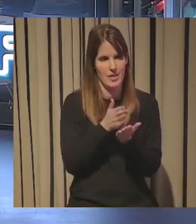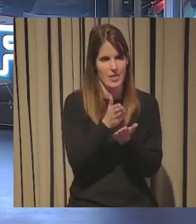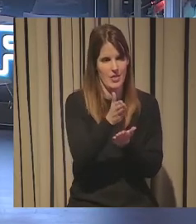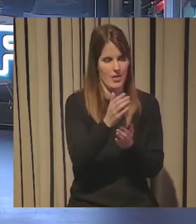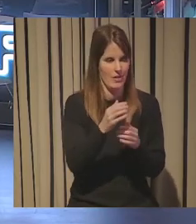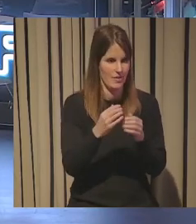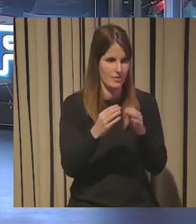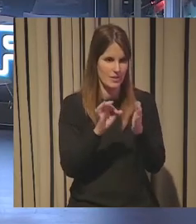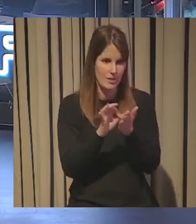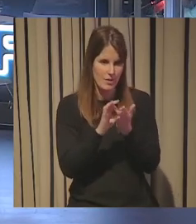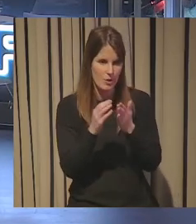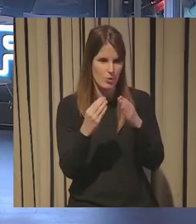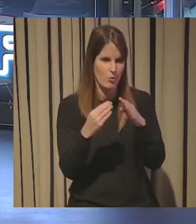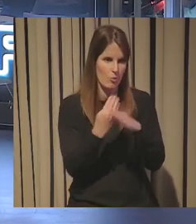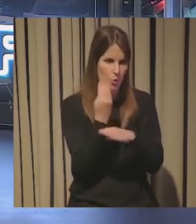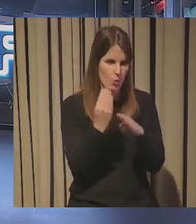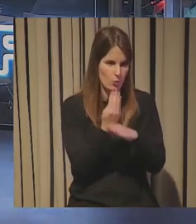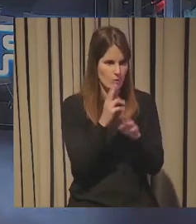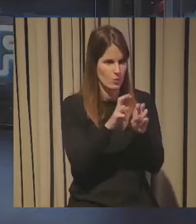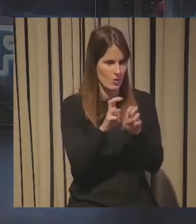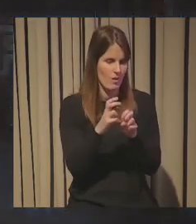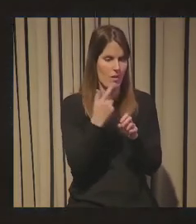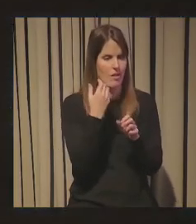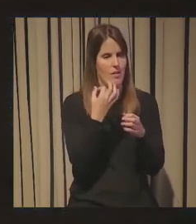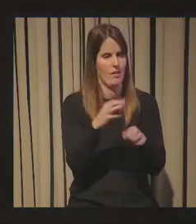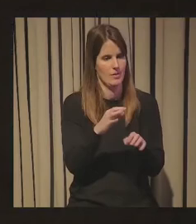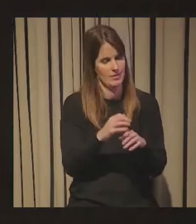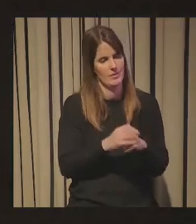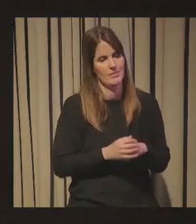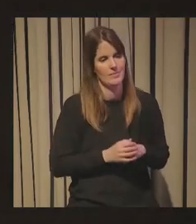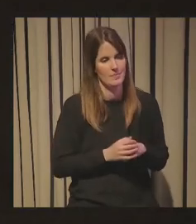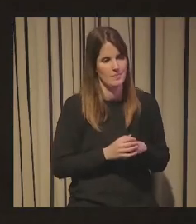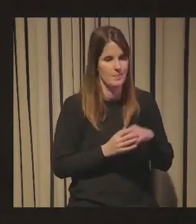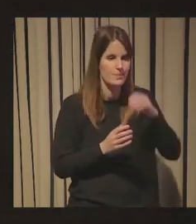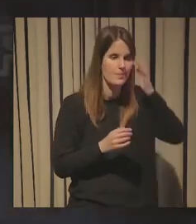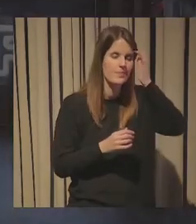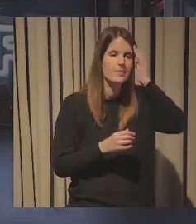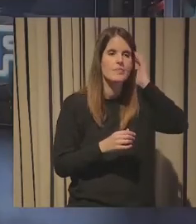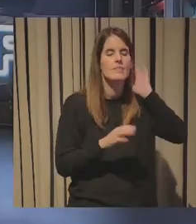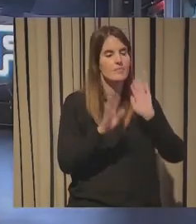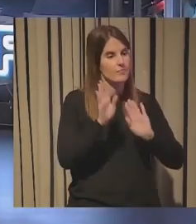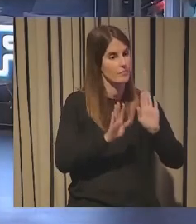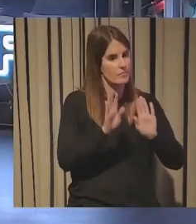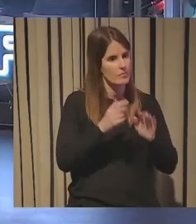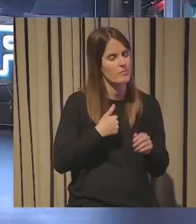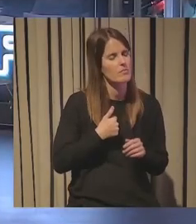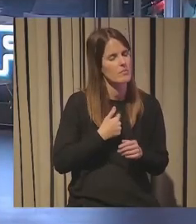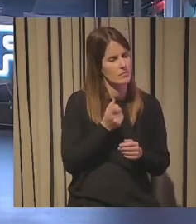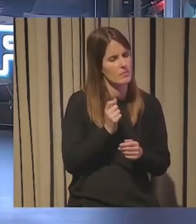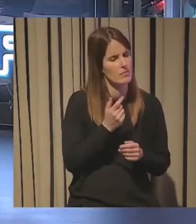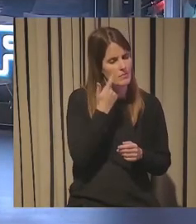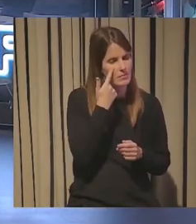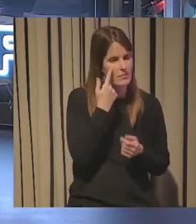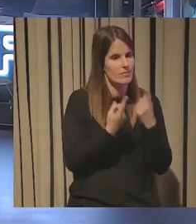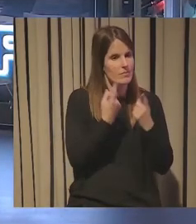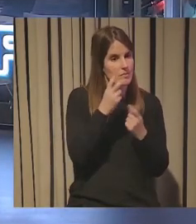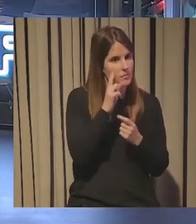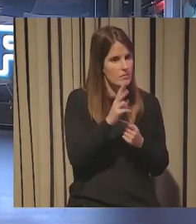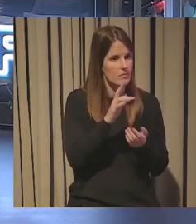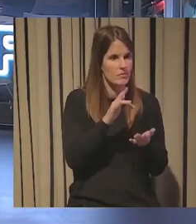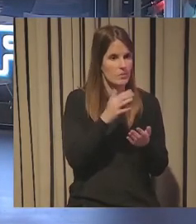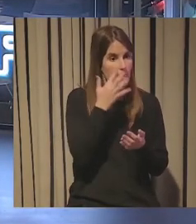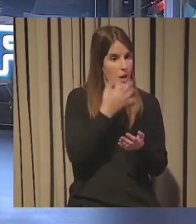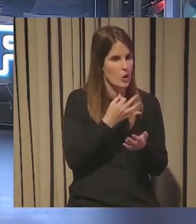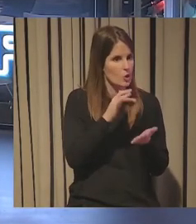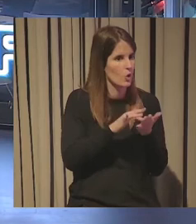mitad también de un cambio en ese sentido y luego también una cosa que observamos mucho es que quizá el riesgo que tenemos en un momento